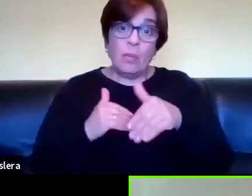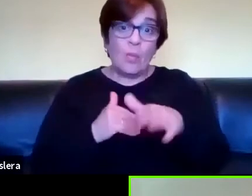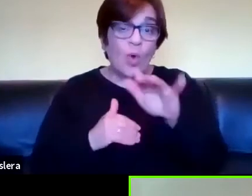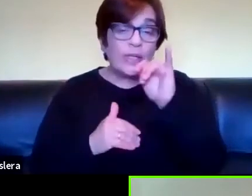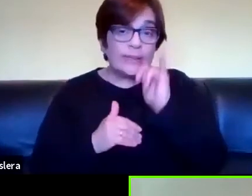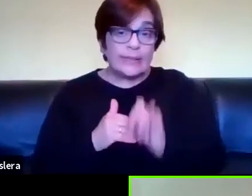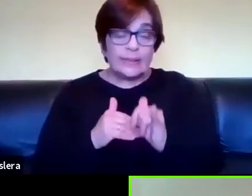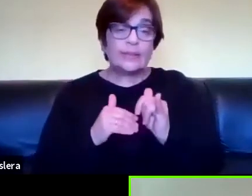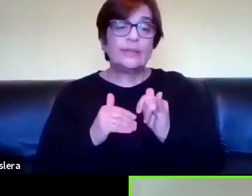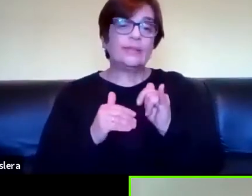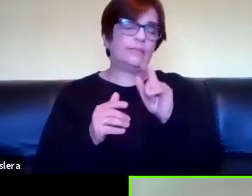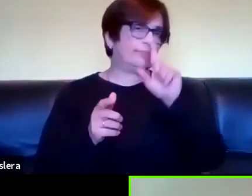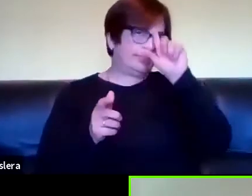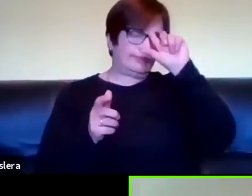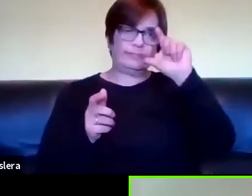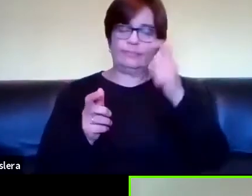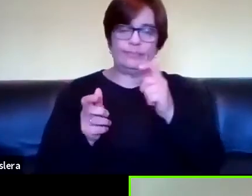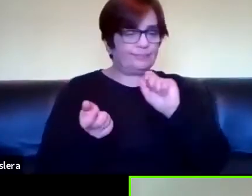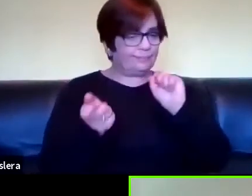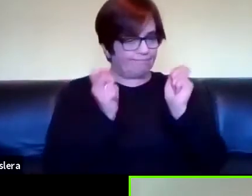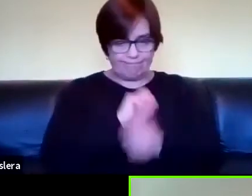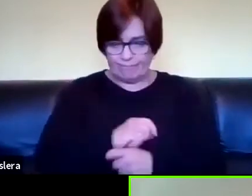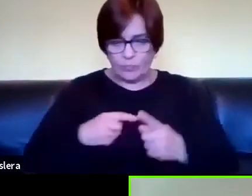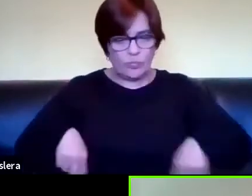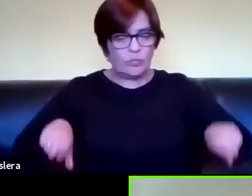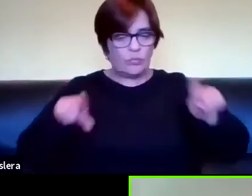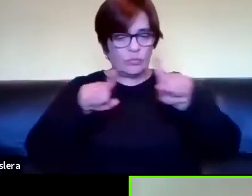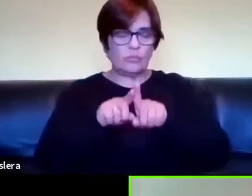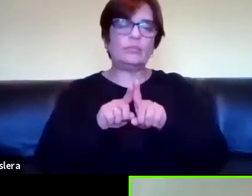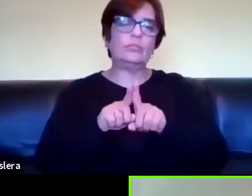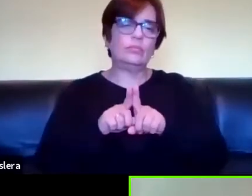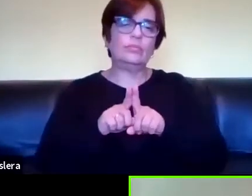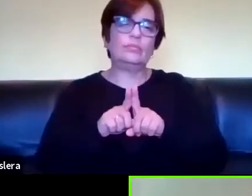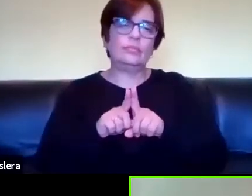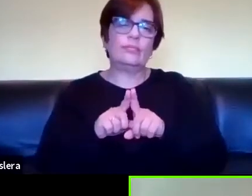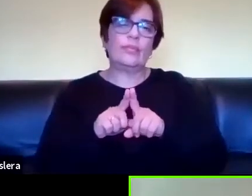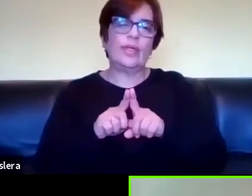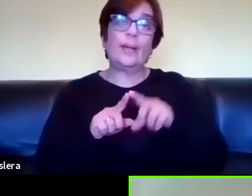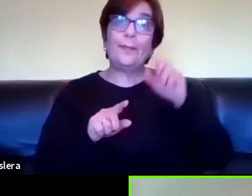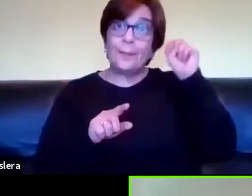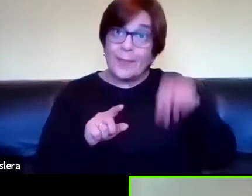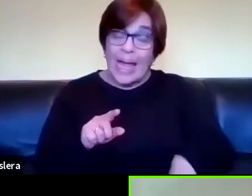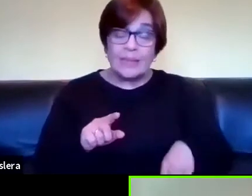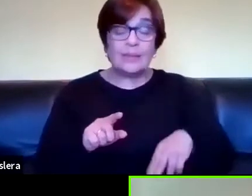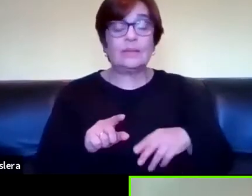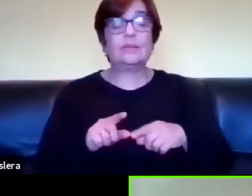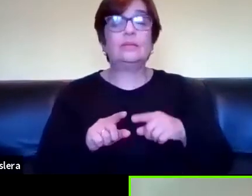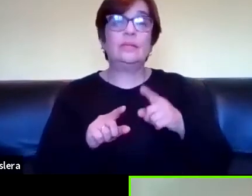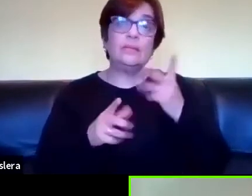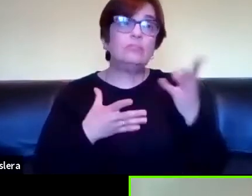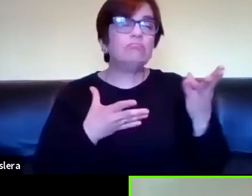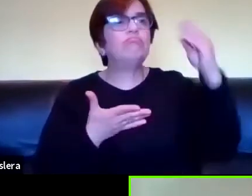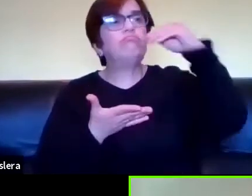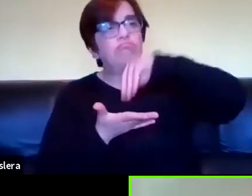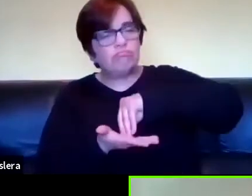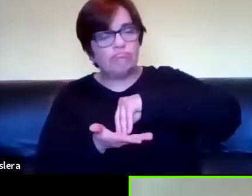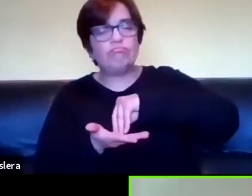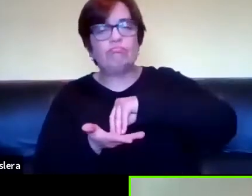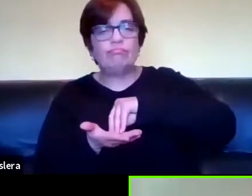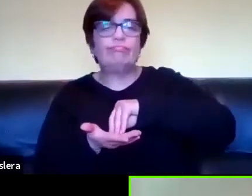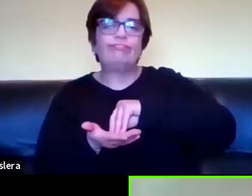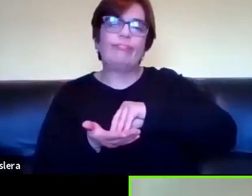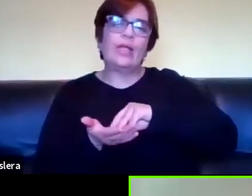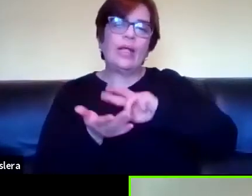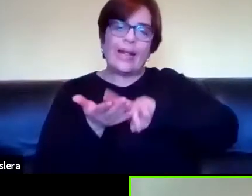fue que hicimos el cambio de el cambio de plan de estudios para incorporar digamos